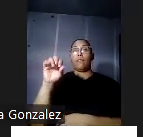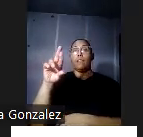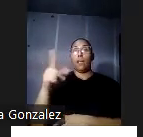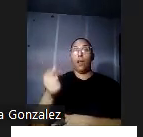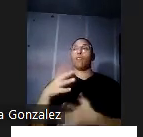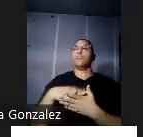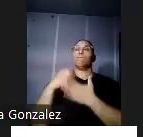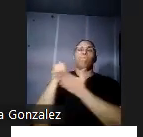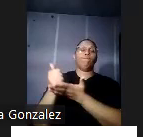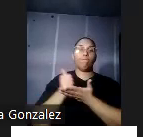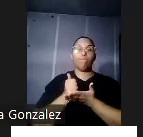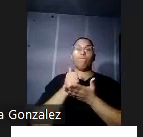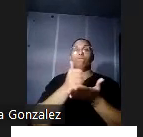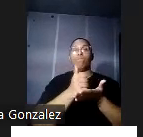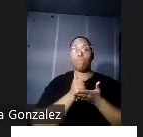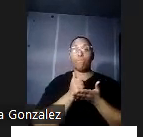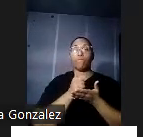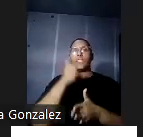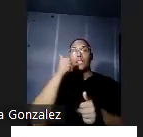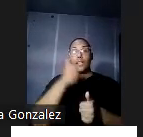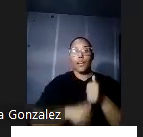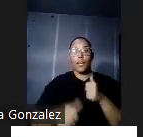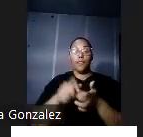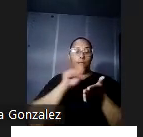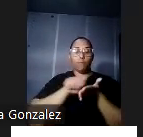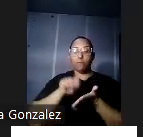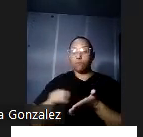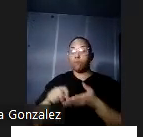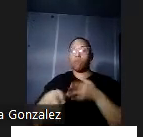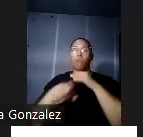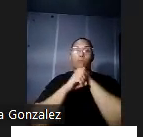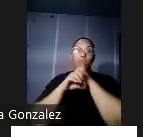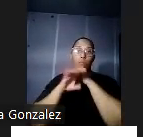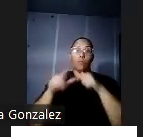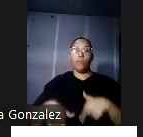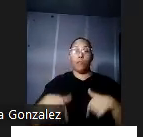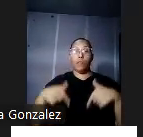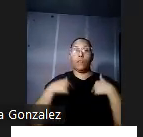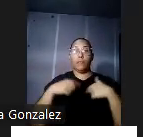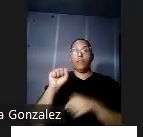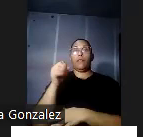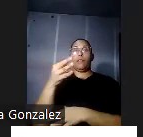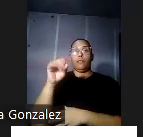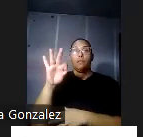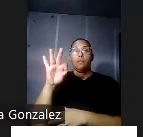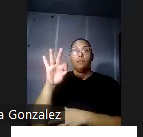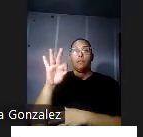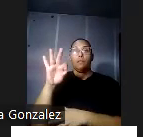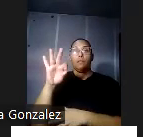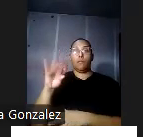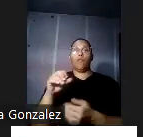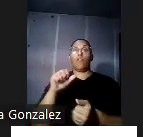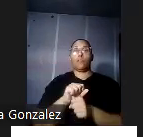artículos que publicaron sobre la vida dentro de la profesión médica del doctor